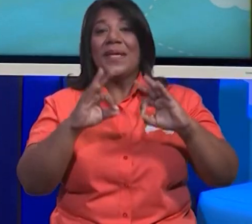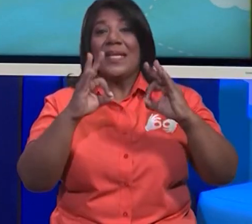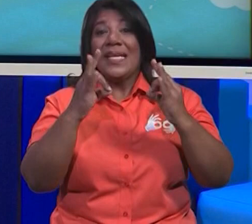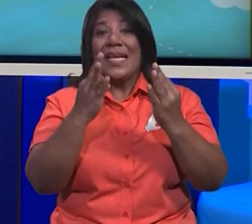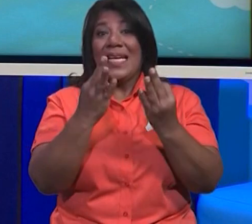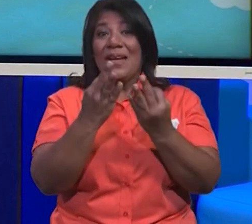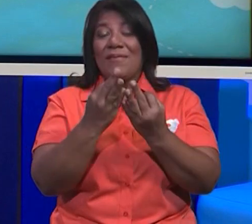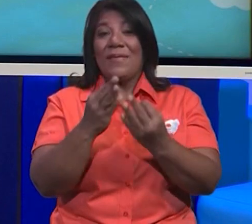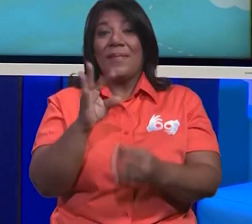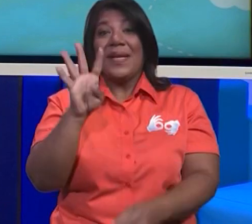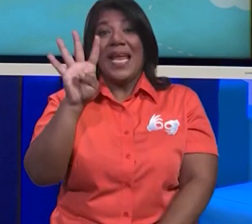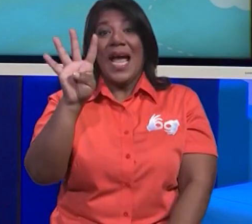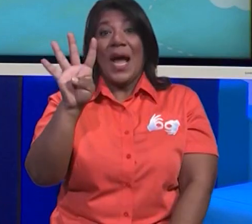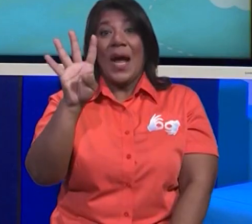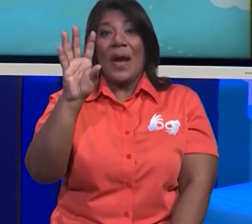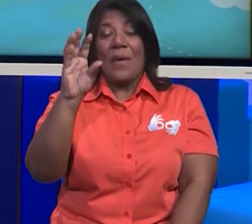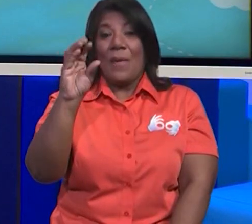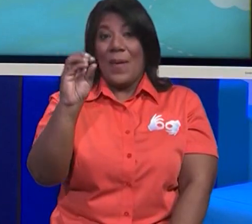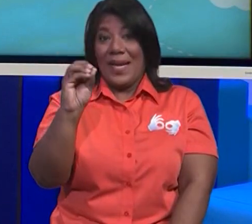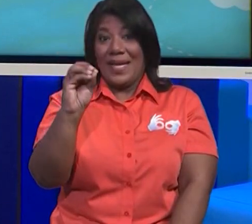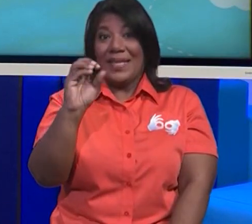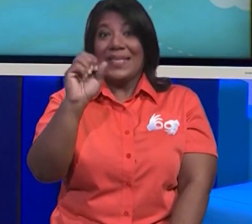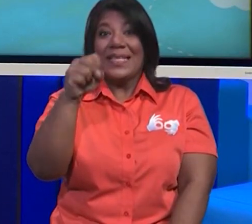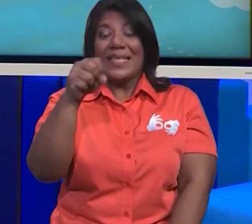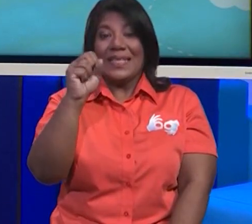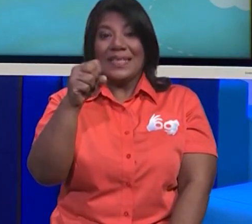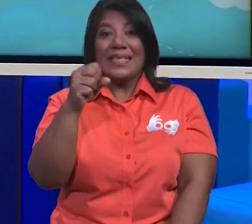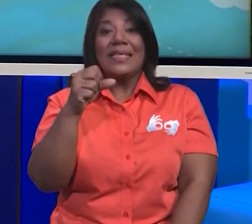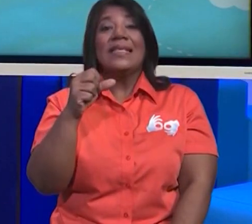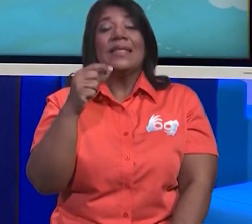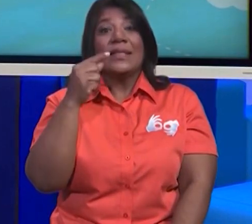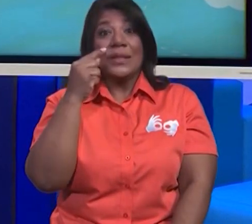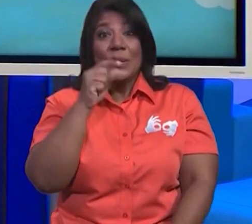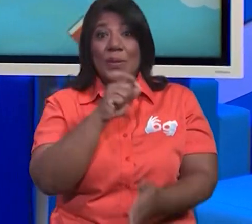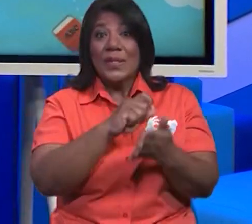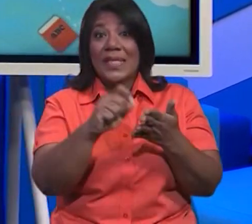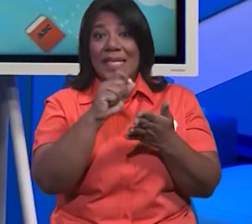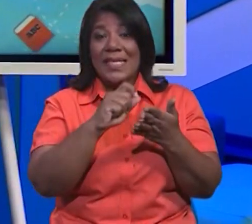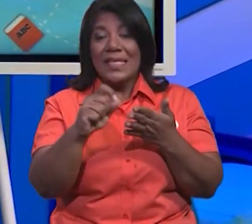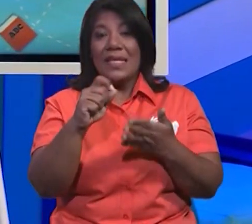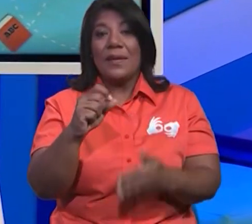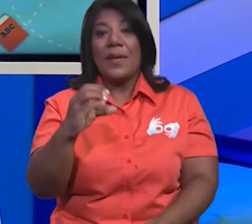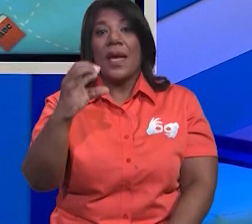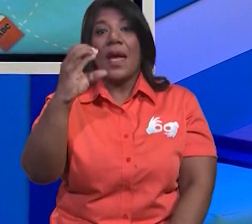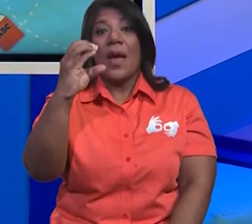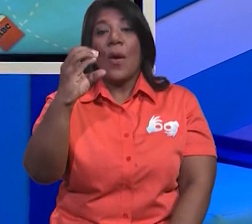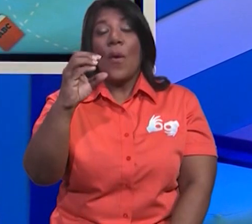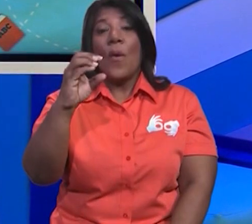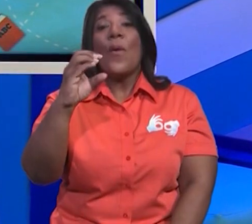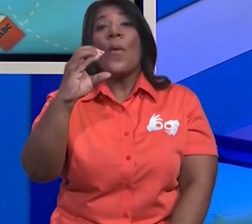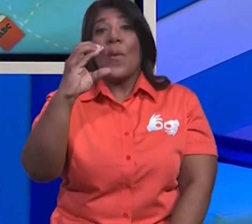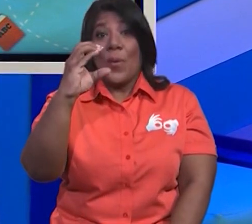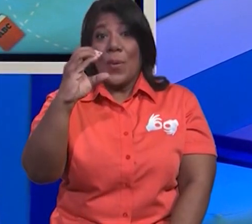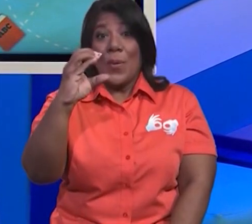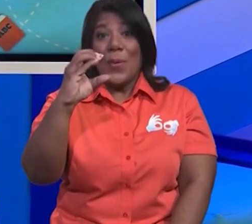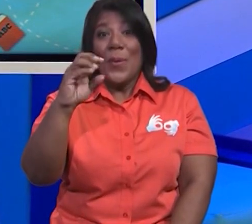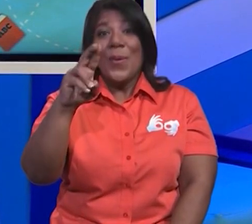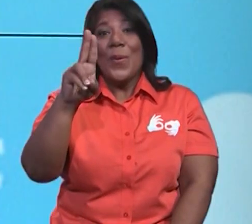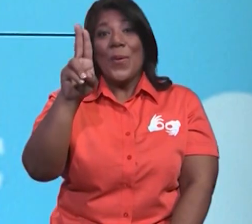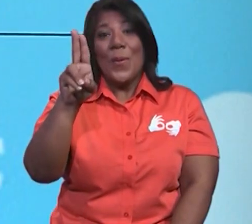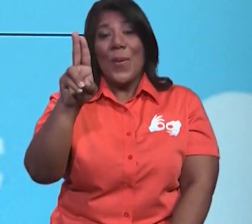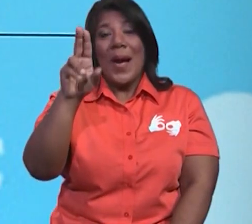40, la decena del 40. Tenemos, entonces, que su escritura es así. vamos a ver,